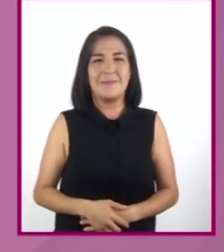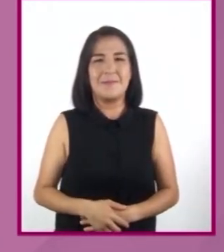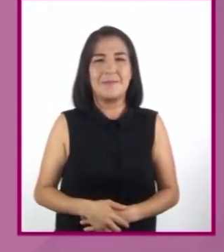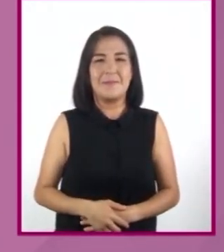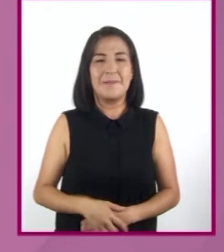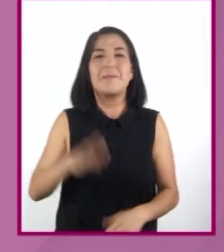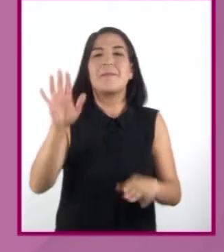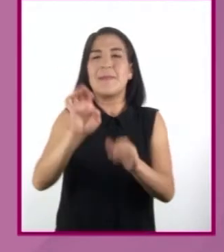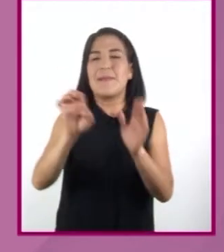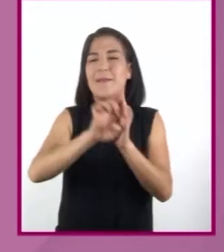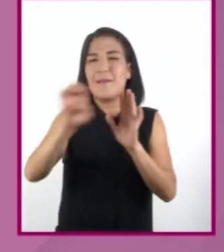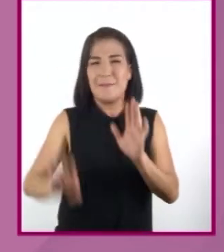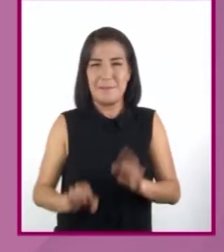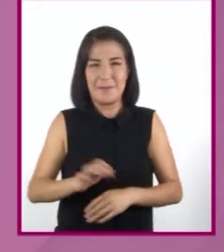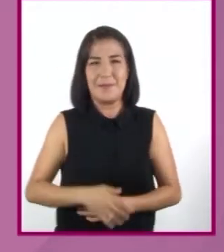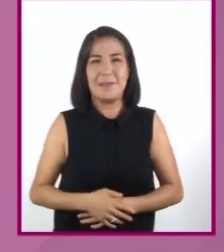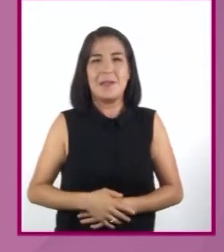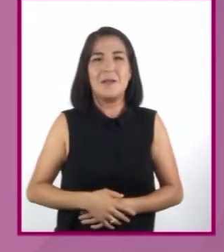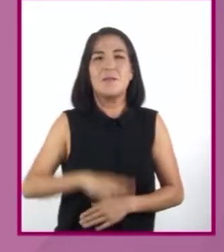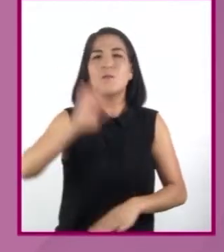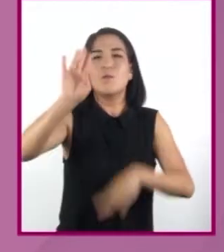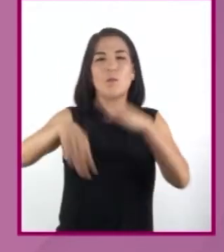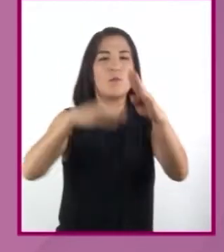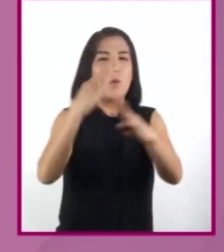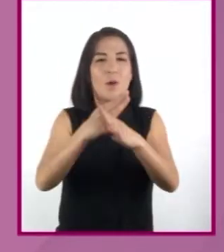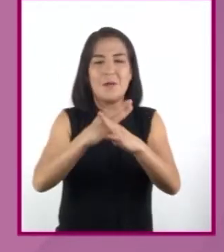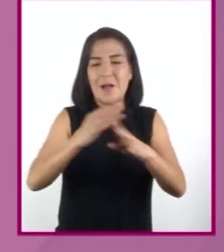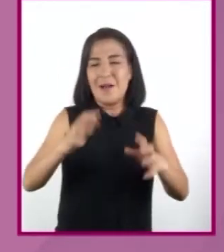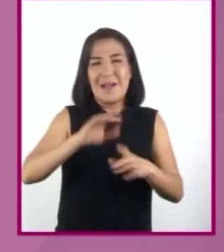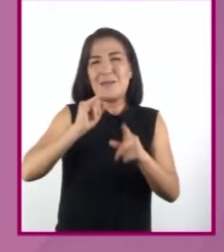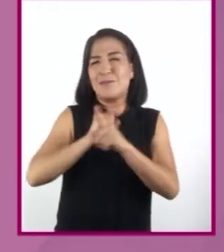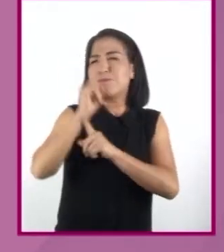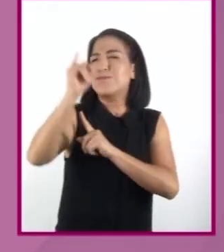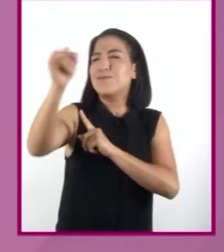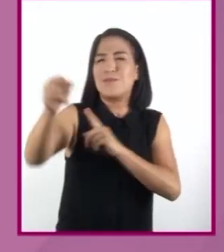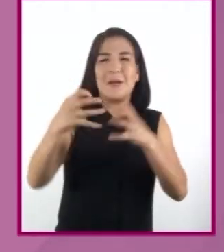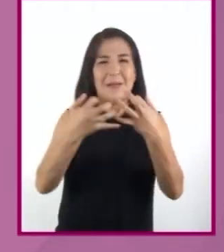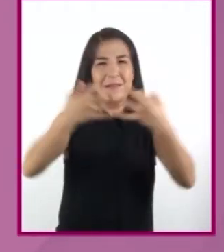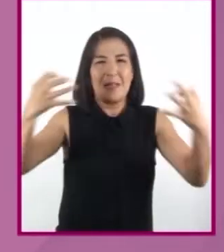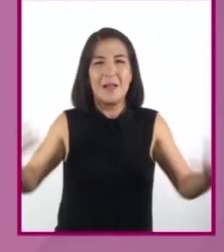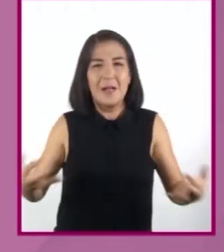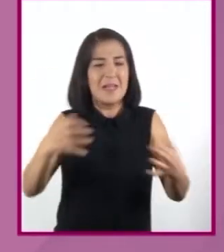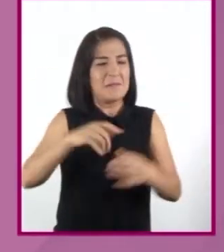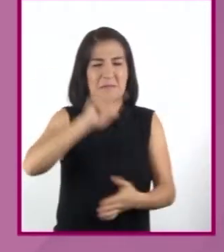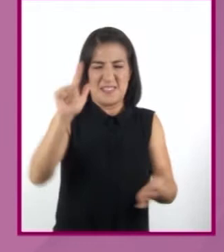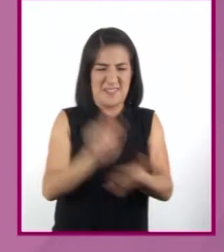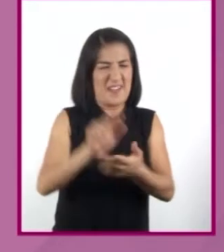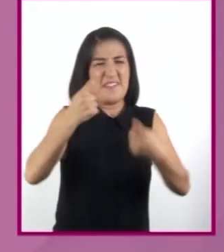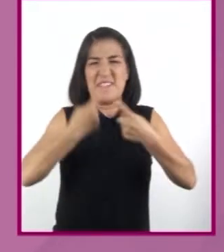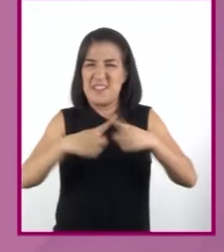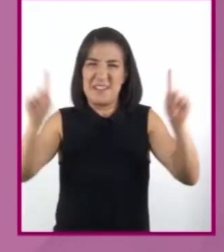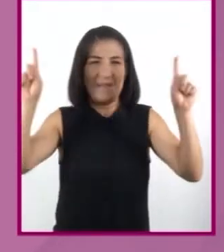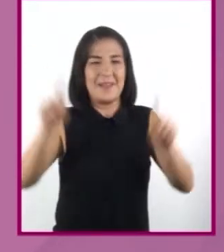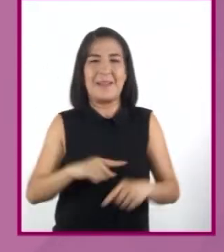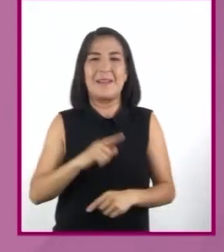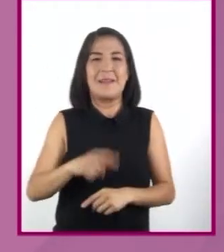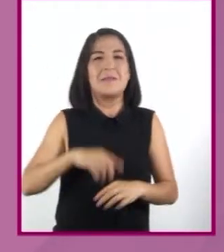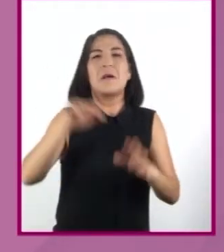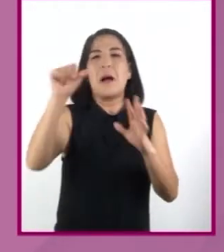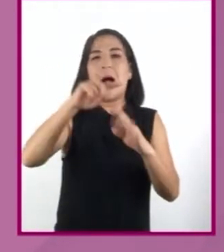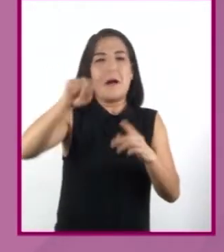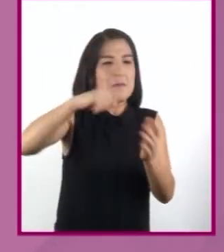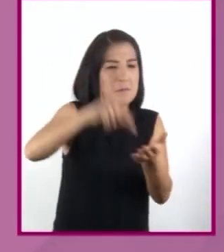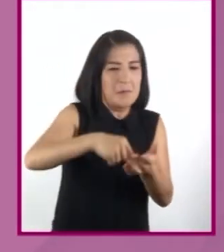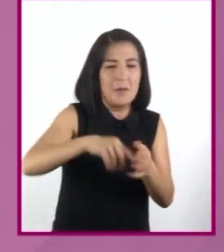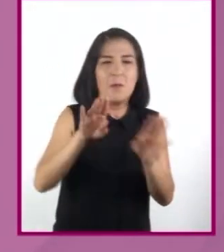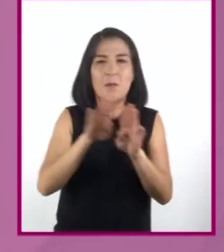Por ejemplo, mundos lejanos a la Tierra, universos con leyes sociales distintas, territorios en los